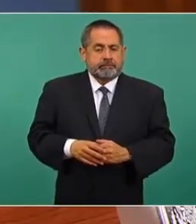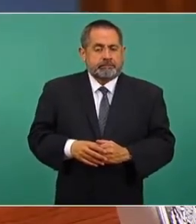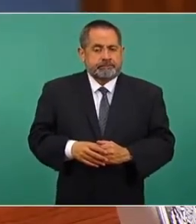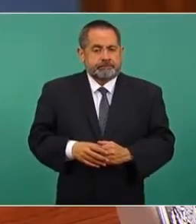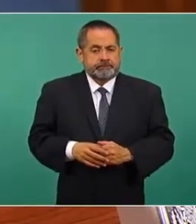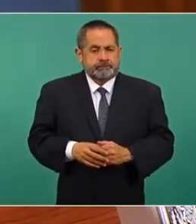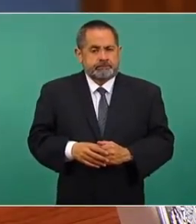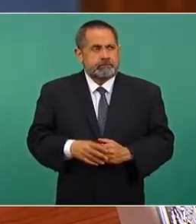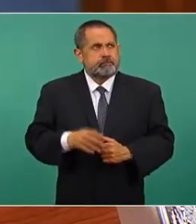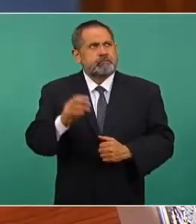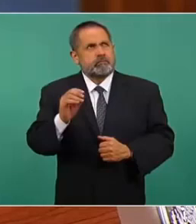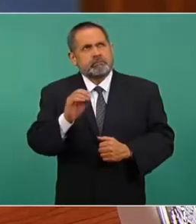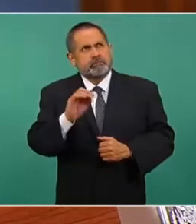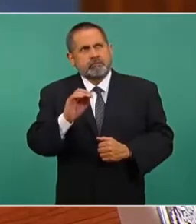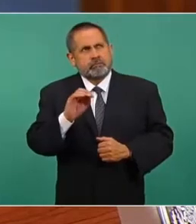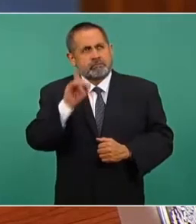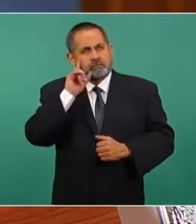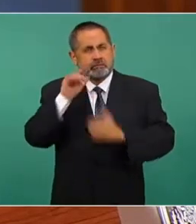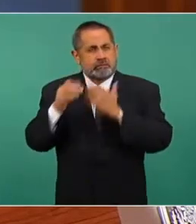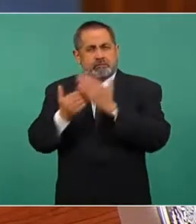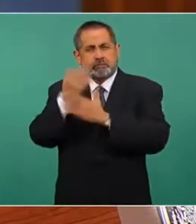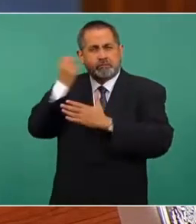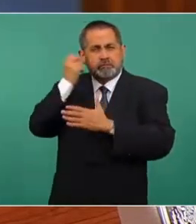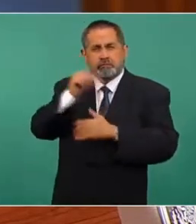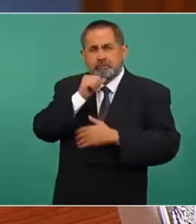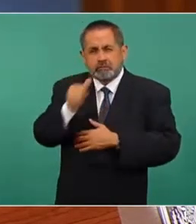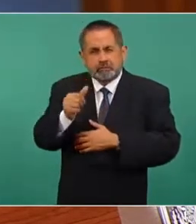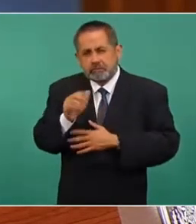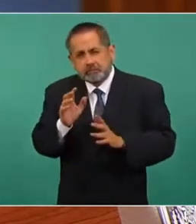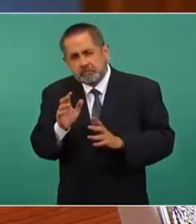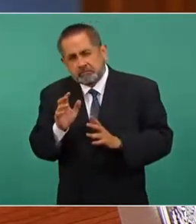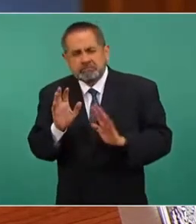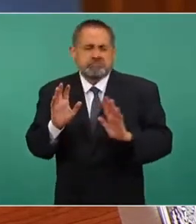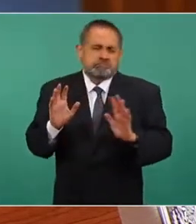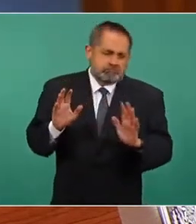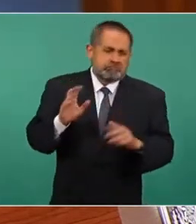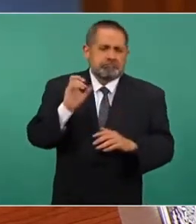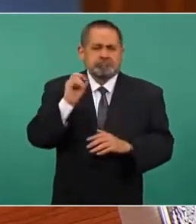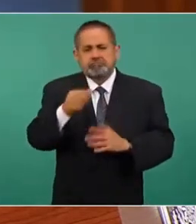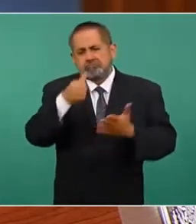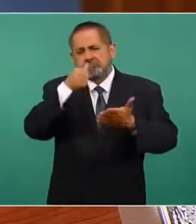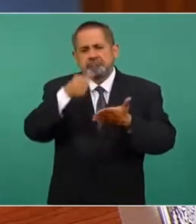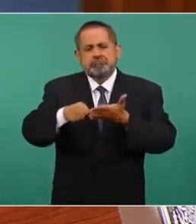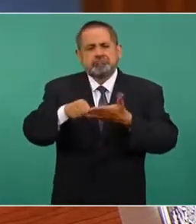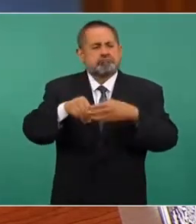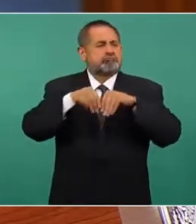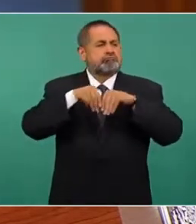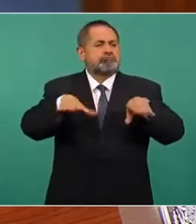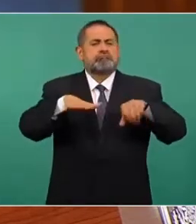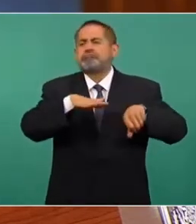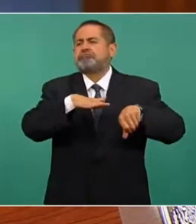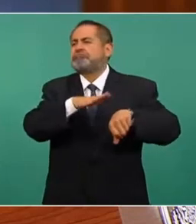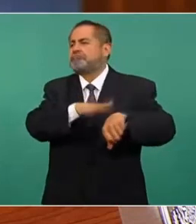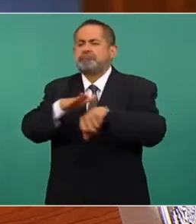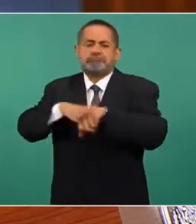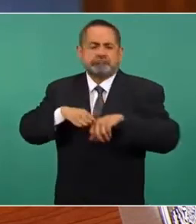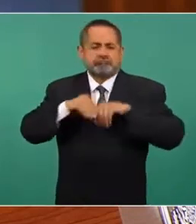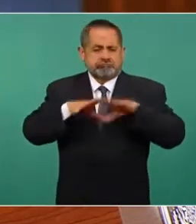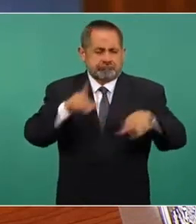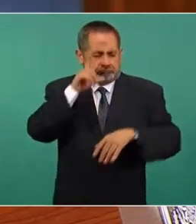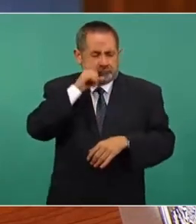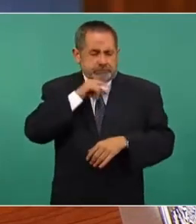Si no en la conferencia, enviar un comunicado mañana